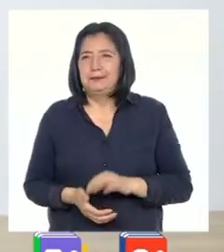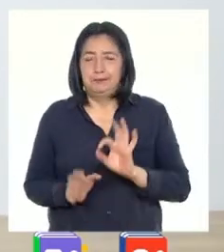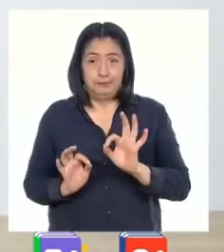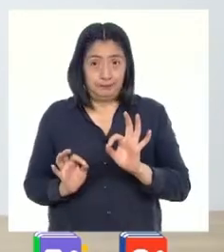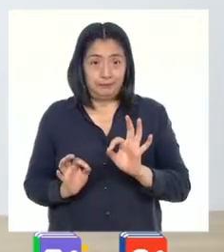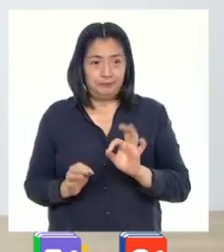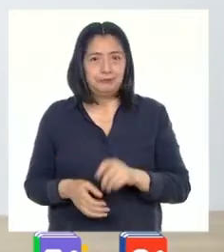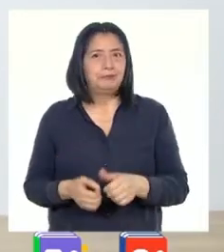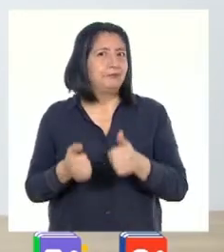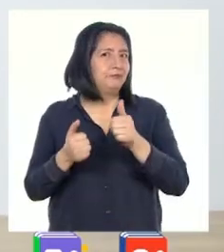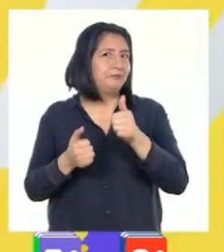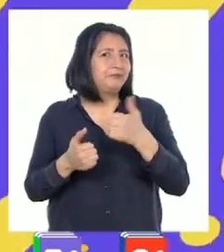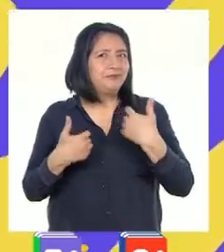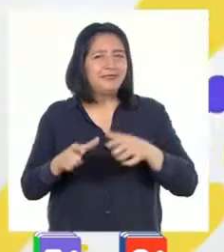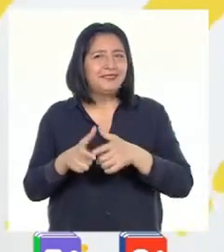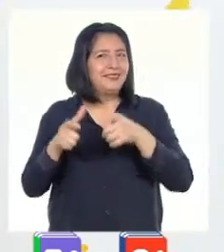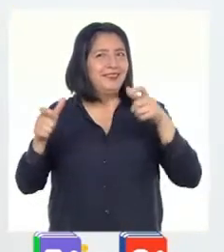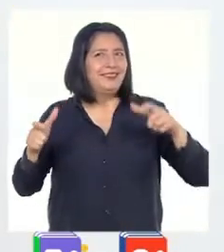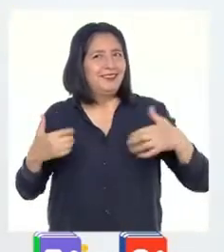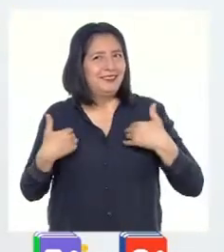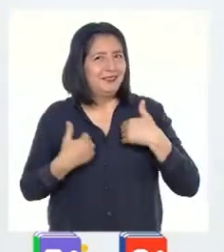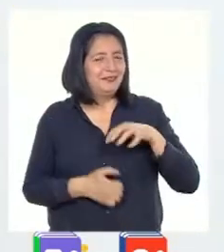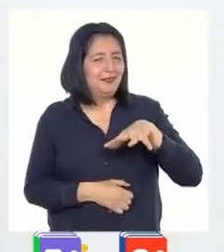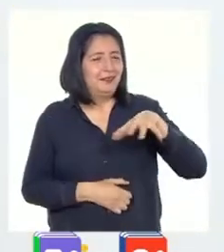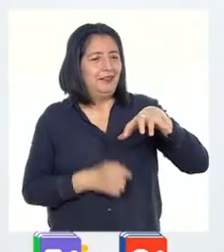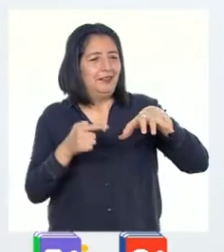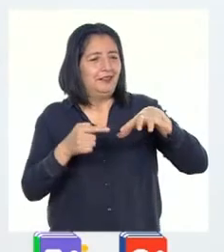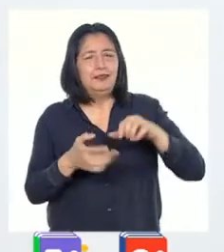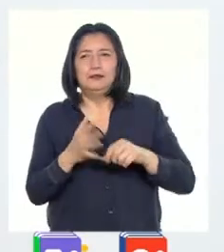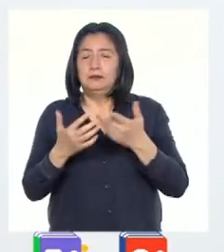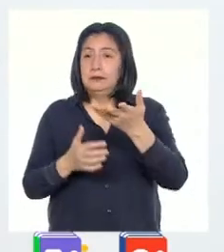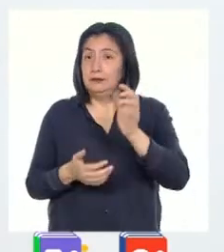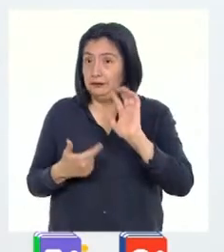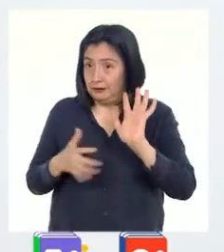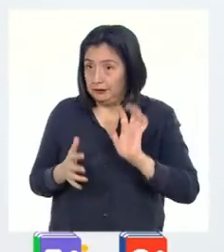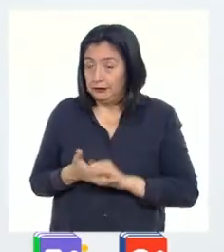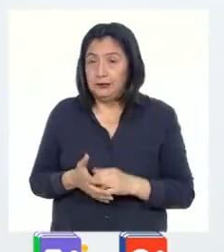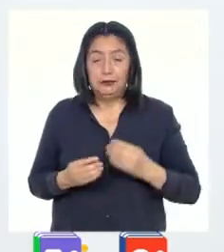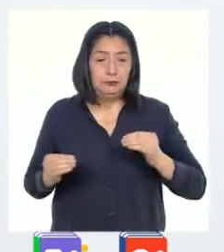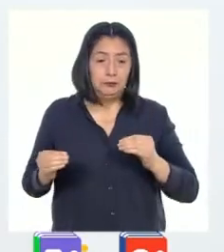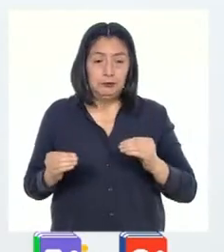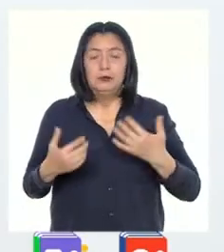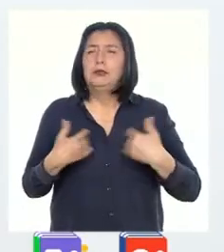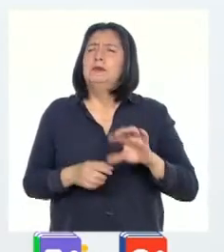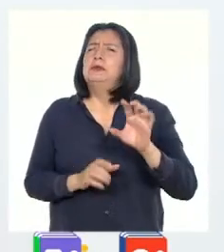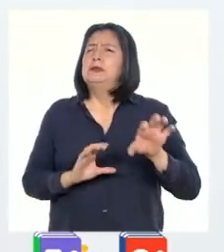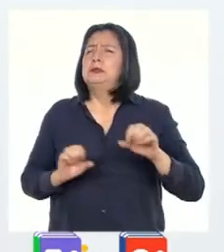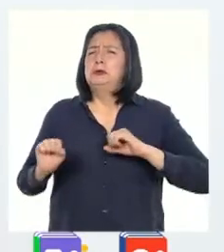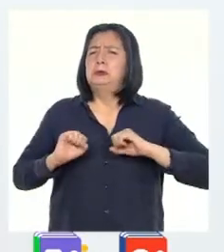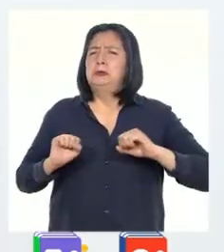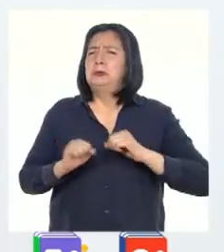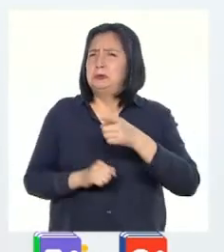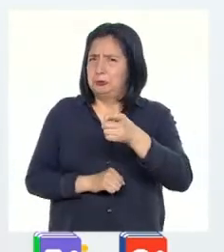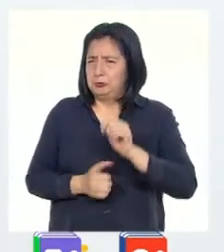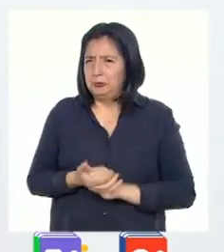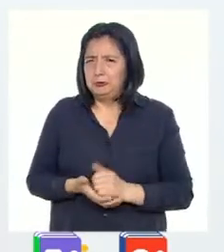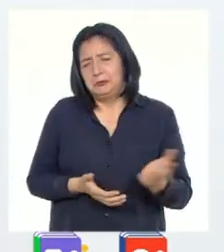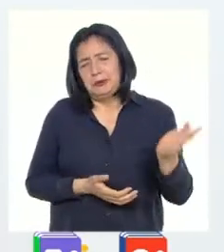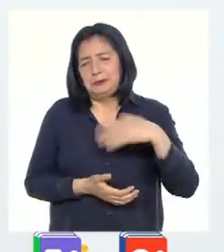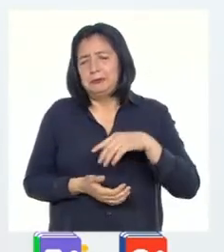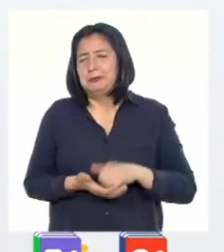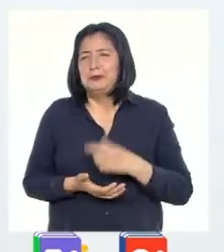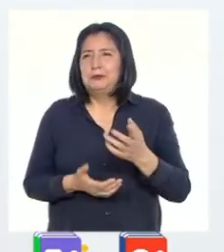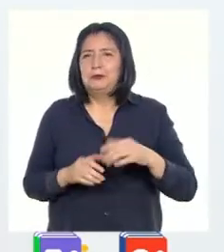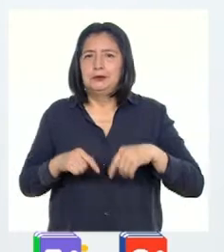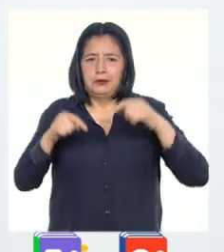bien. Ha sido una gran malagua. Ahora que ya estamos activados, vamos a hacer un ejercicio juntos. Acompáñame.